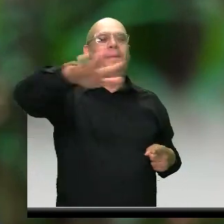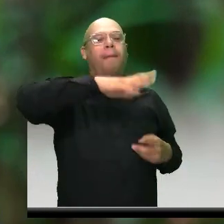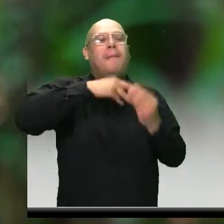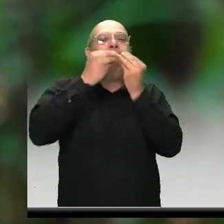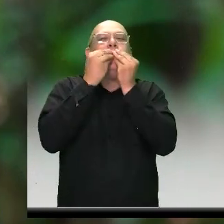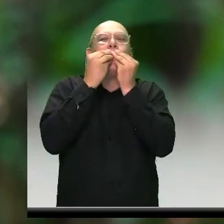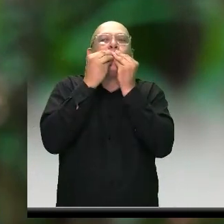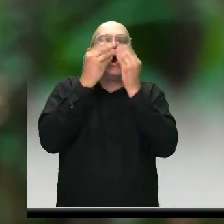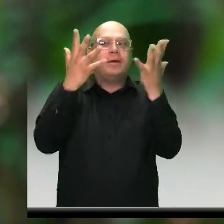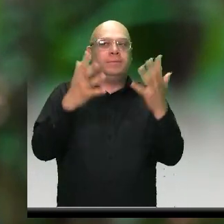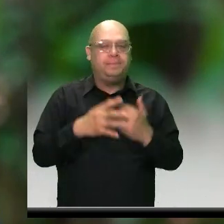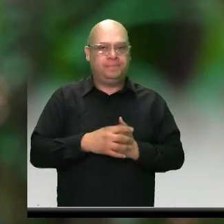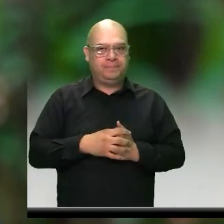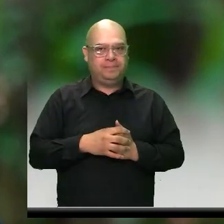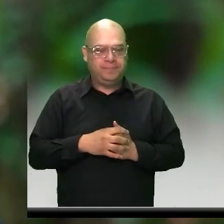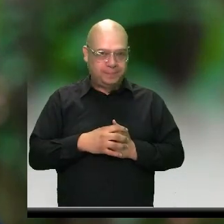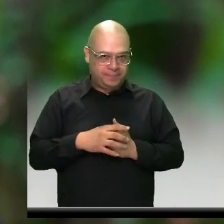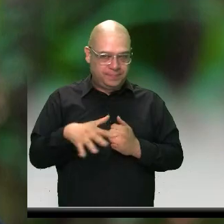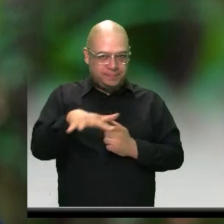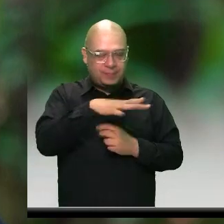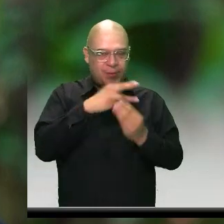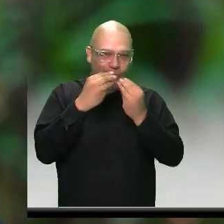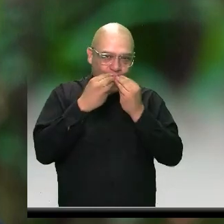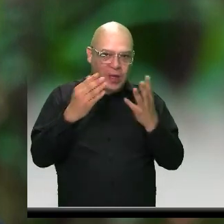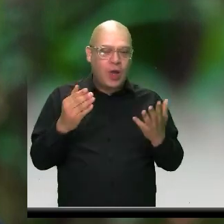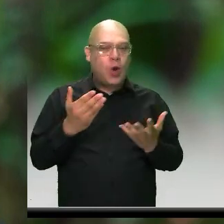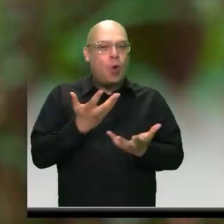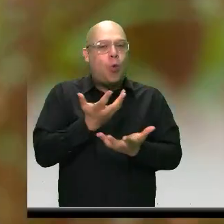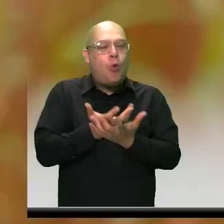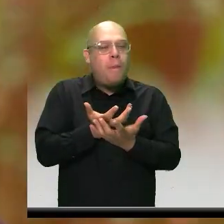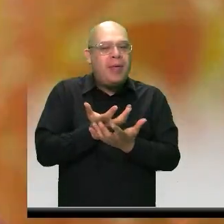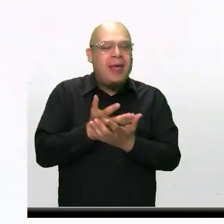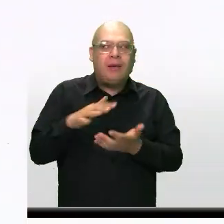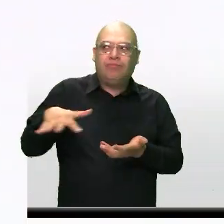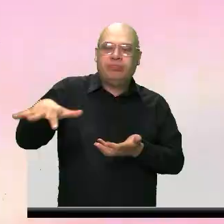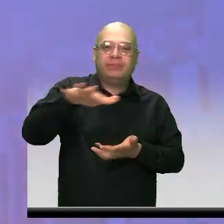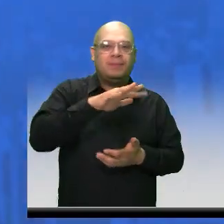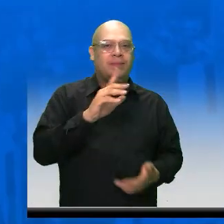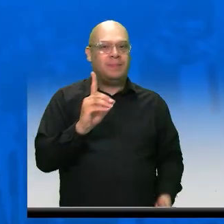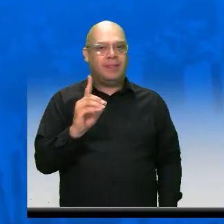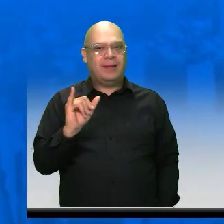que es el área protegida urbana Humedal de Itayres y bienvenidos.